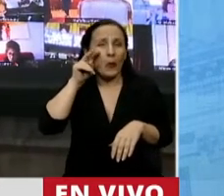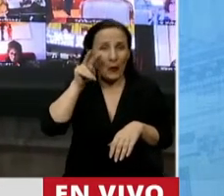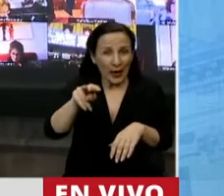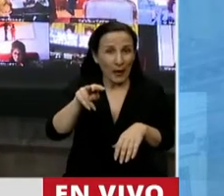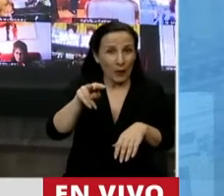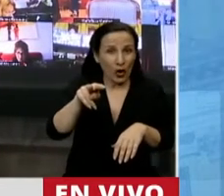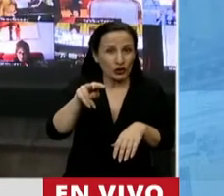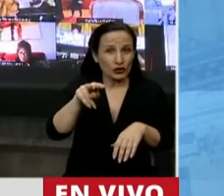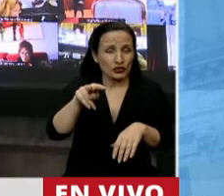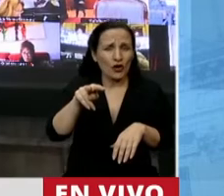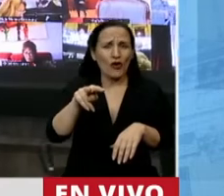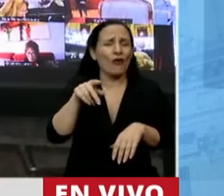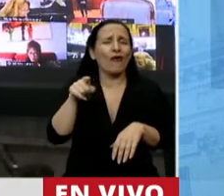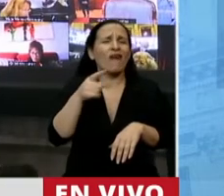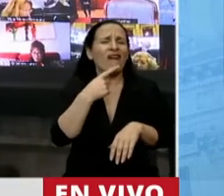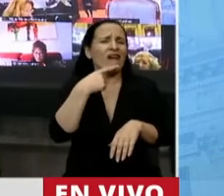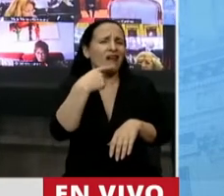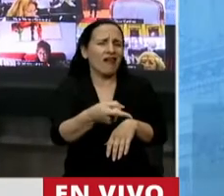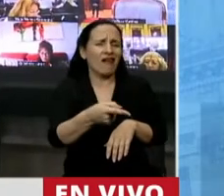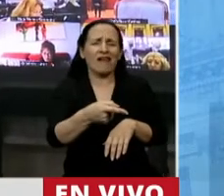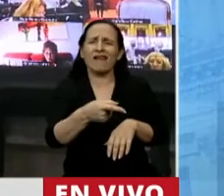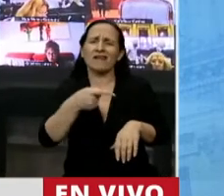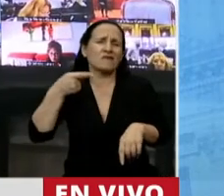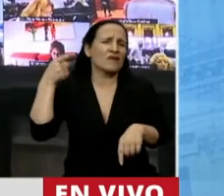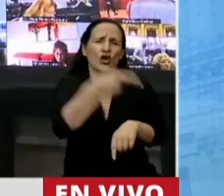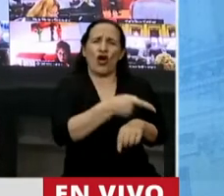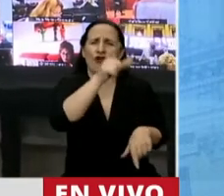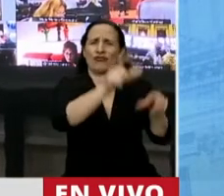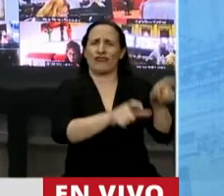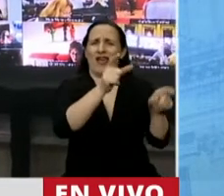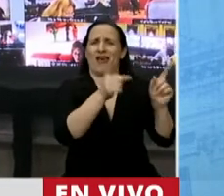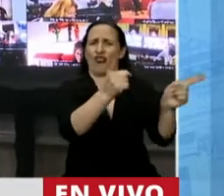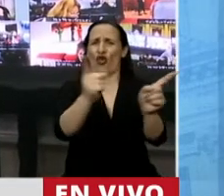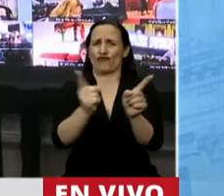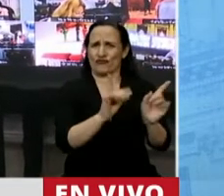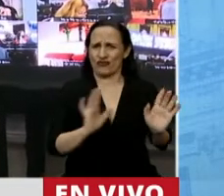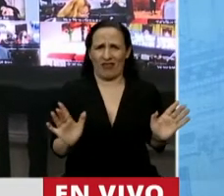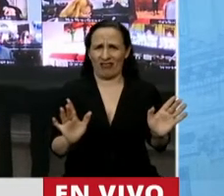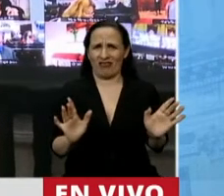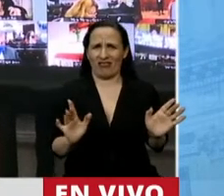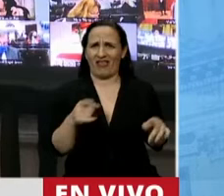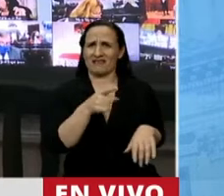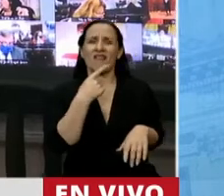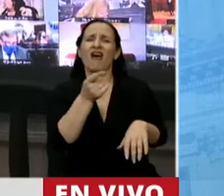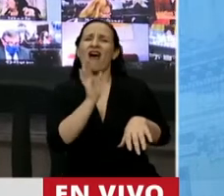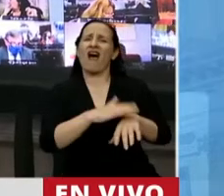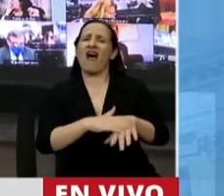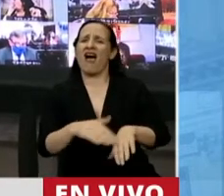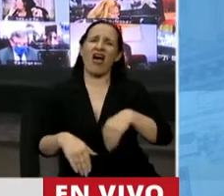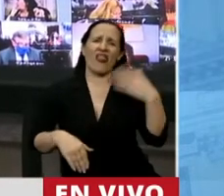señala y ataca a la docencia por ser de izquierda,